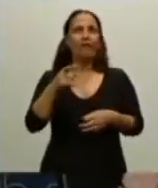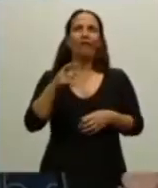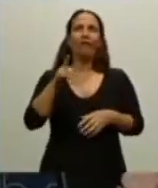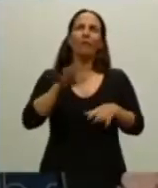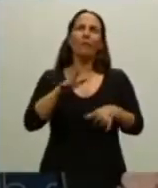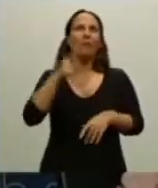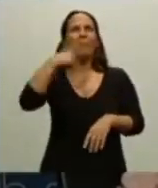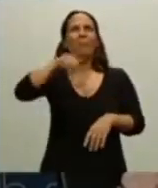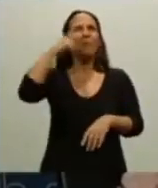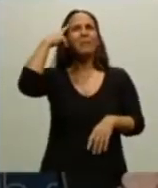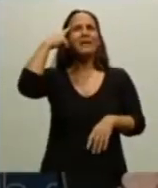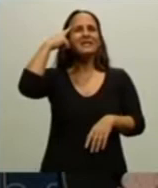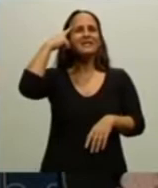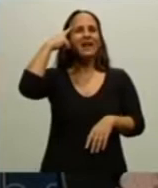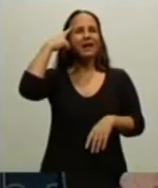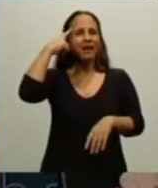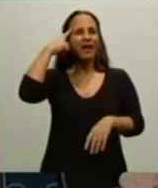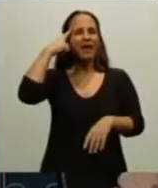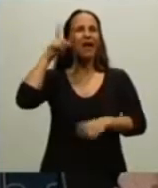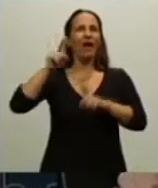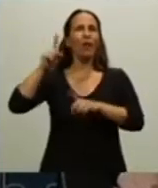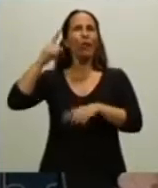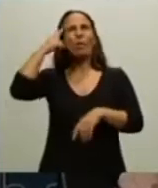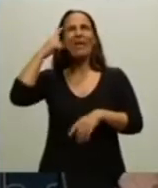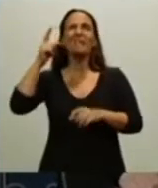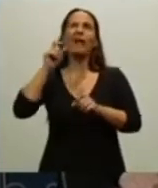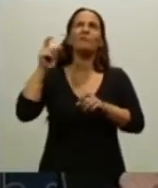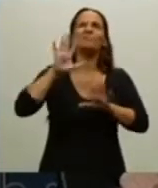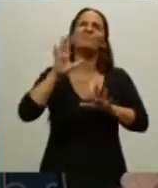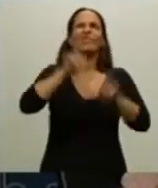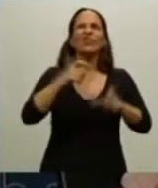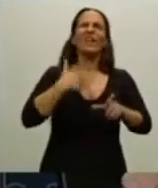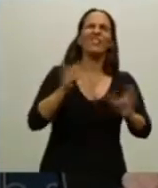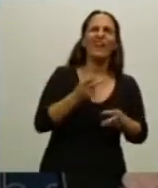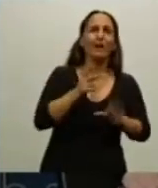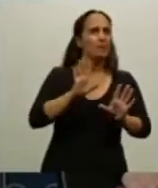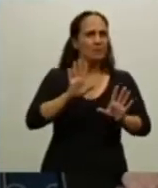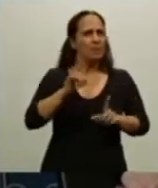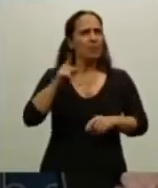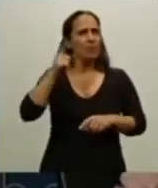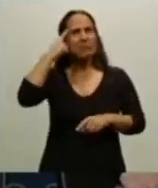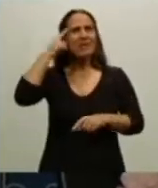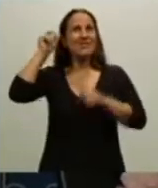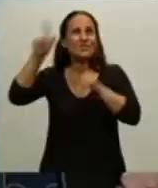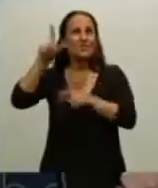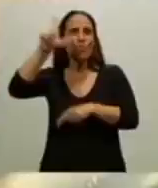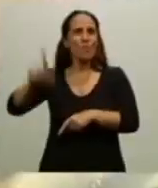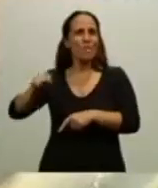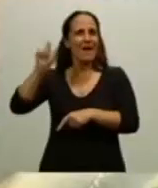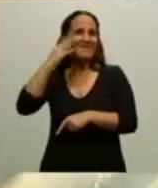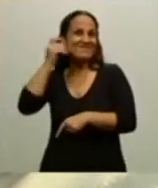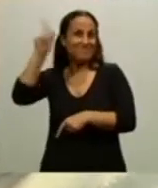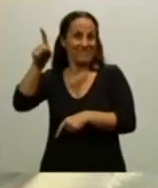en eso pensaron en que su país, como una de las grandes plazas